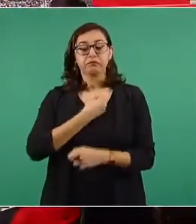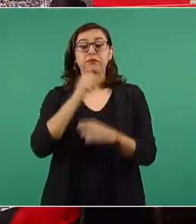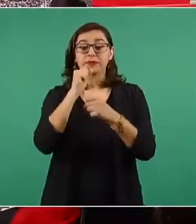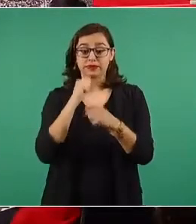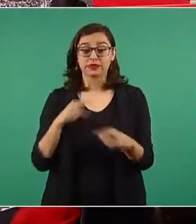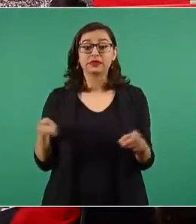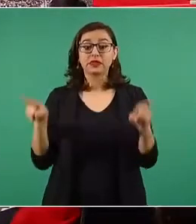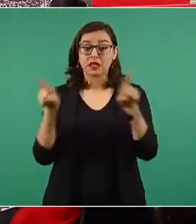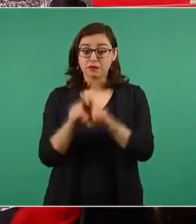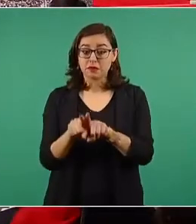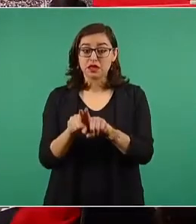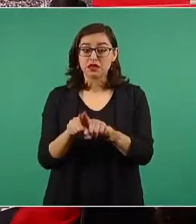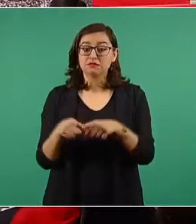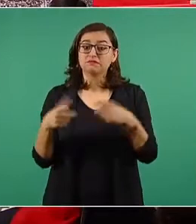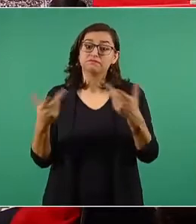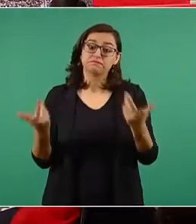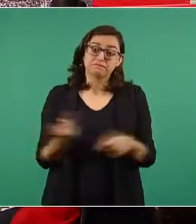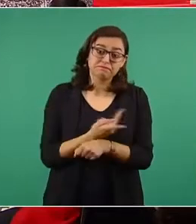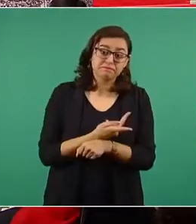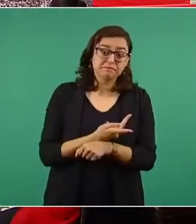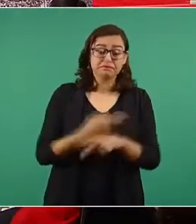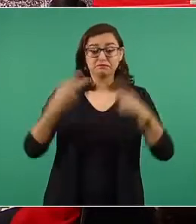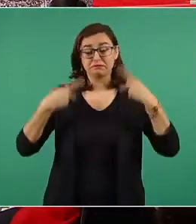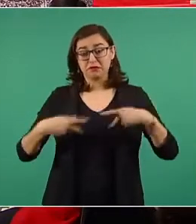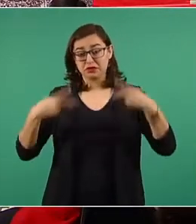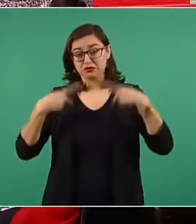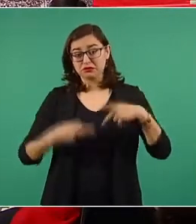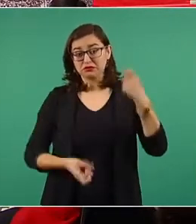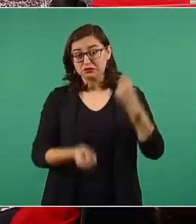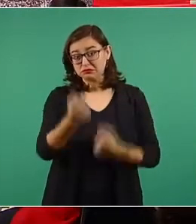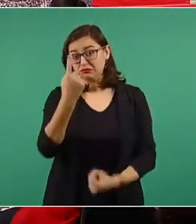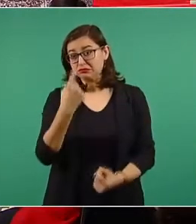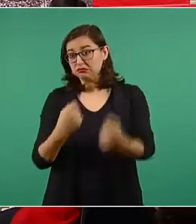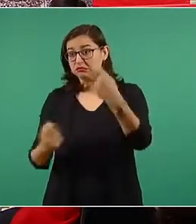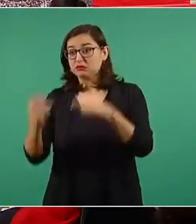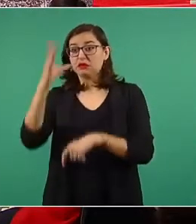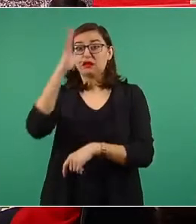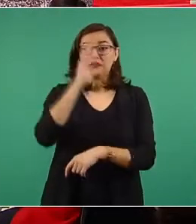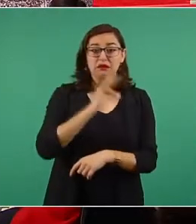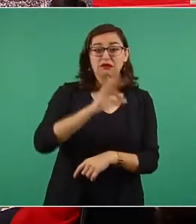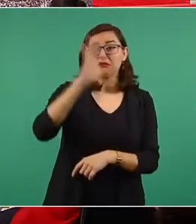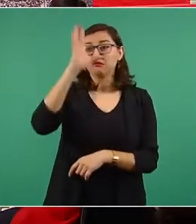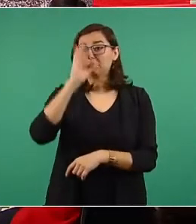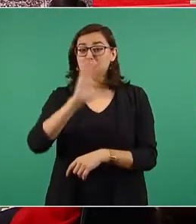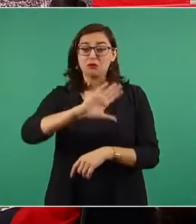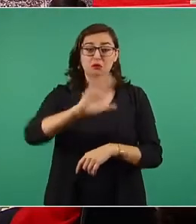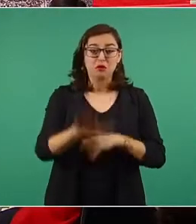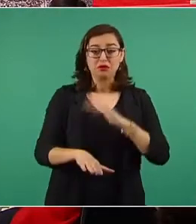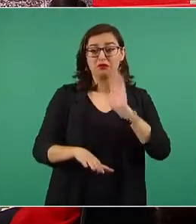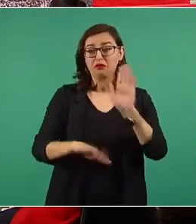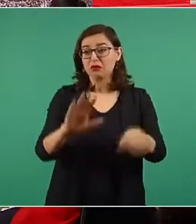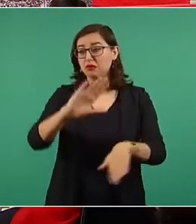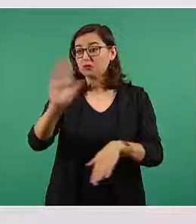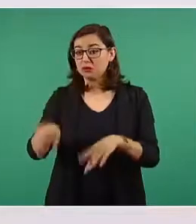quienes perdieron a sus seres queridos a causa de la terrible pandemia del COVID.